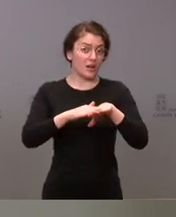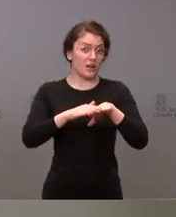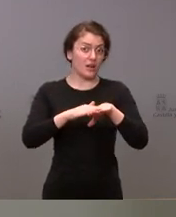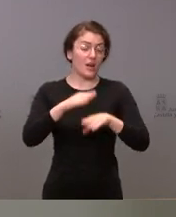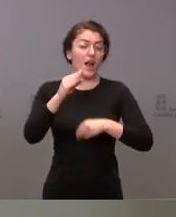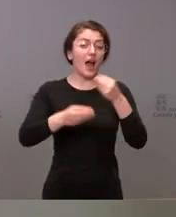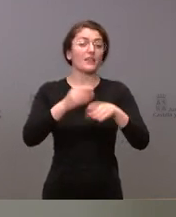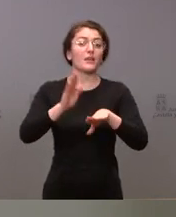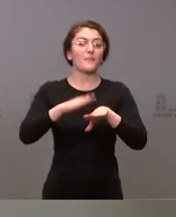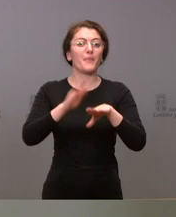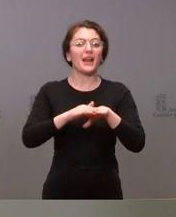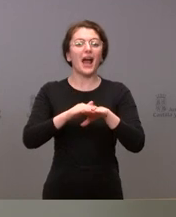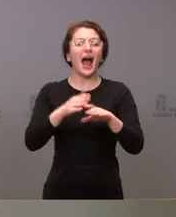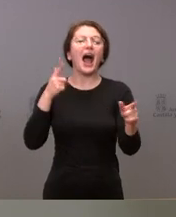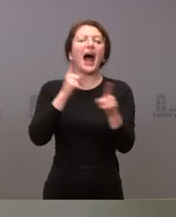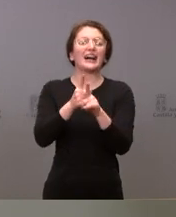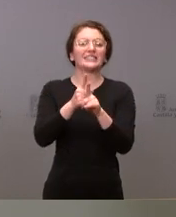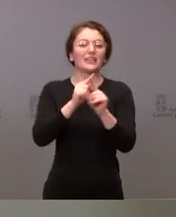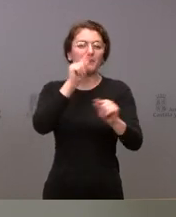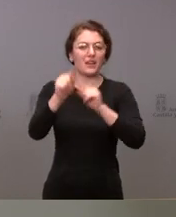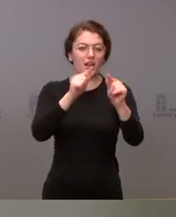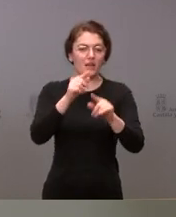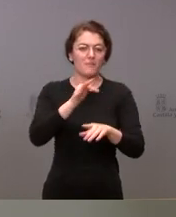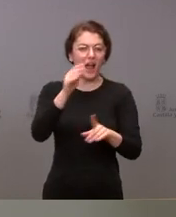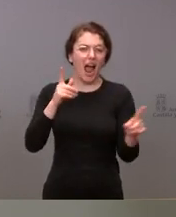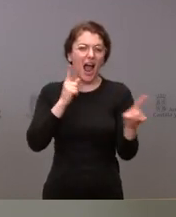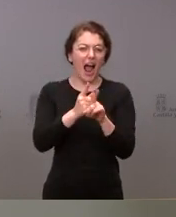anticuerpos monoclonales para pacientes con COVID,